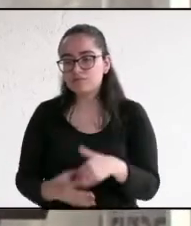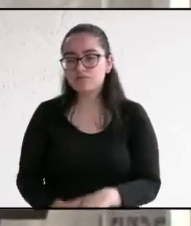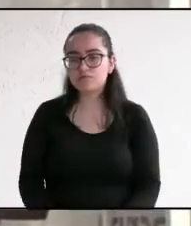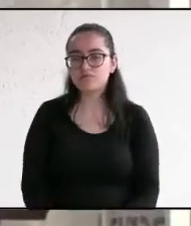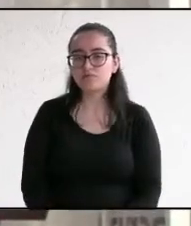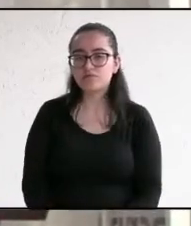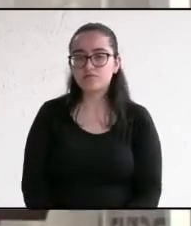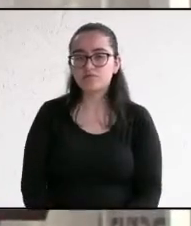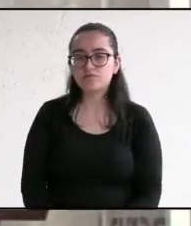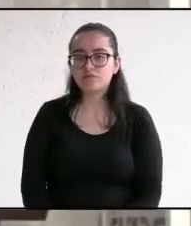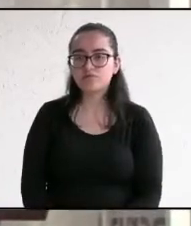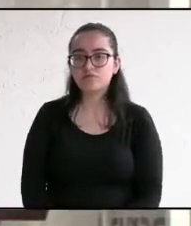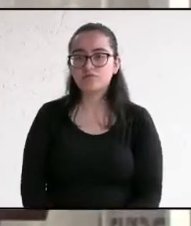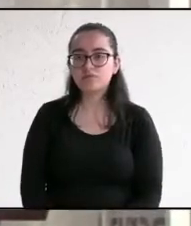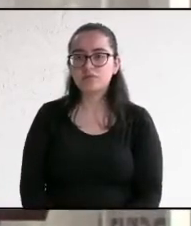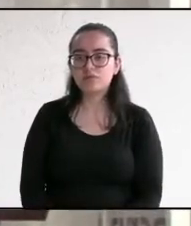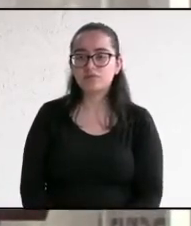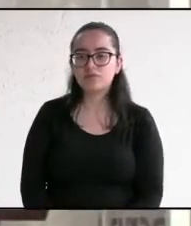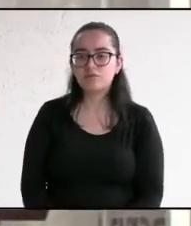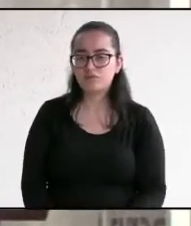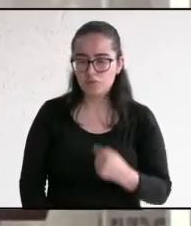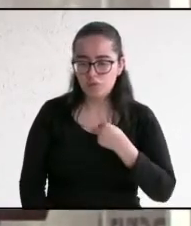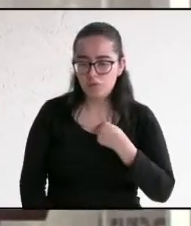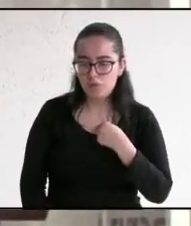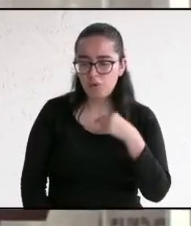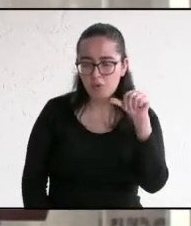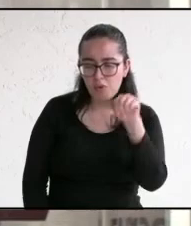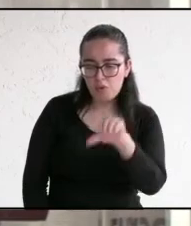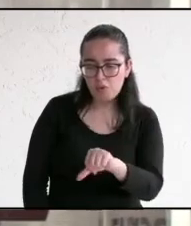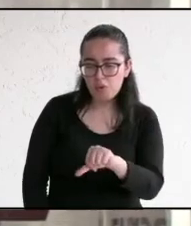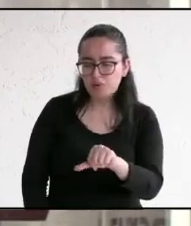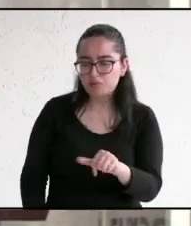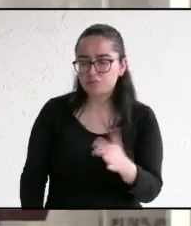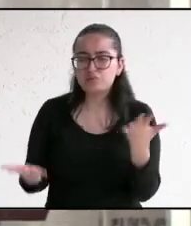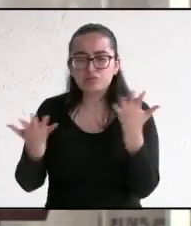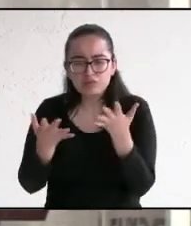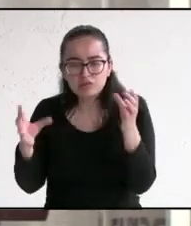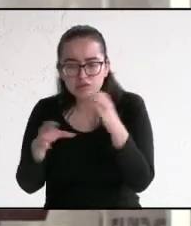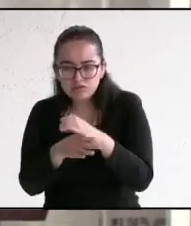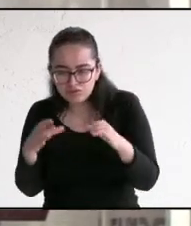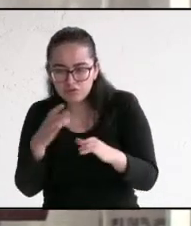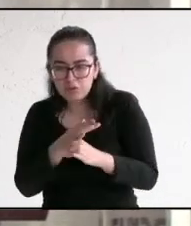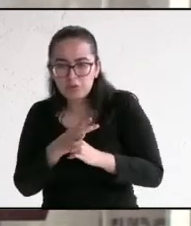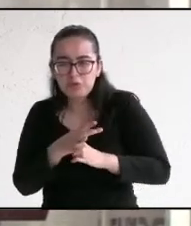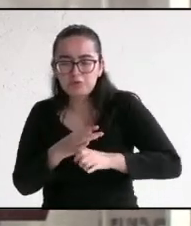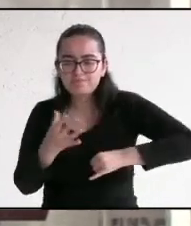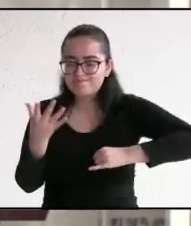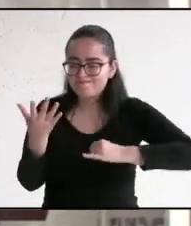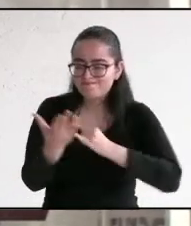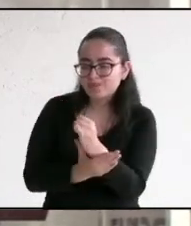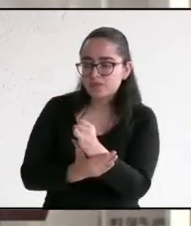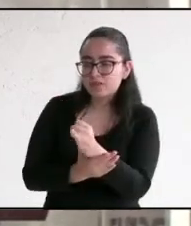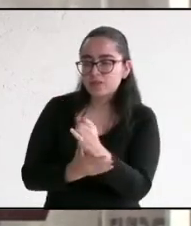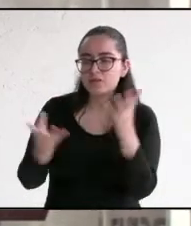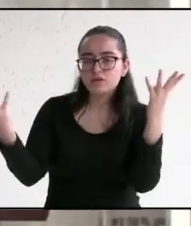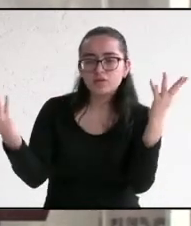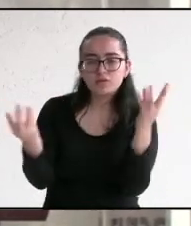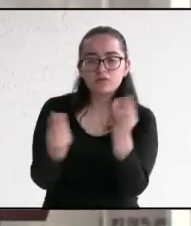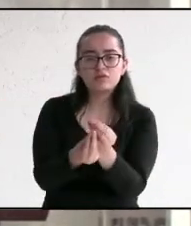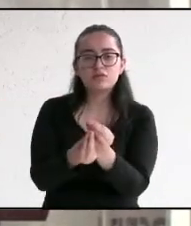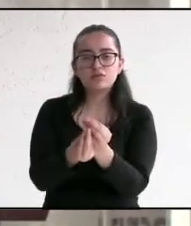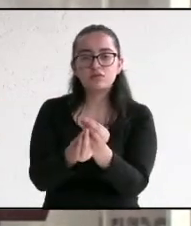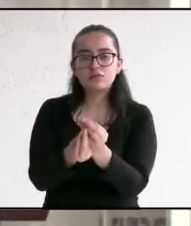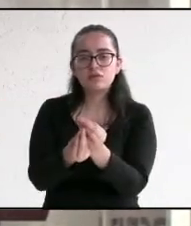Debemos de actuar hoy, debemos de actuar todos juntos, con voluntad, sumar, unirnos más que nunca